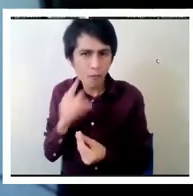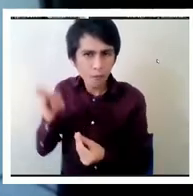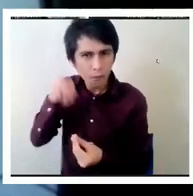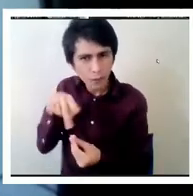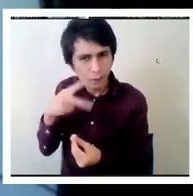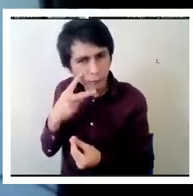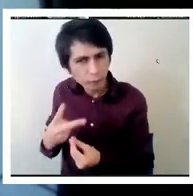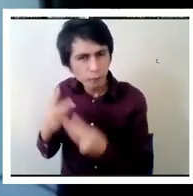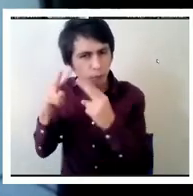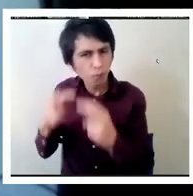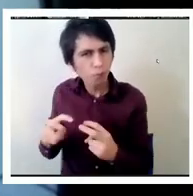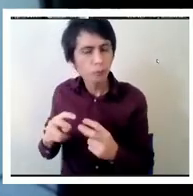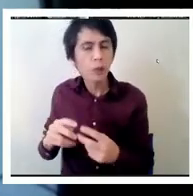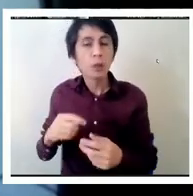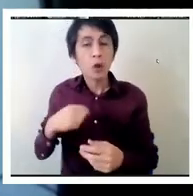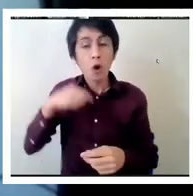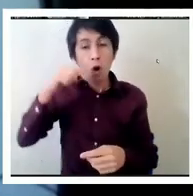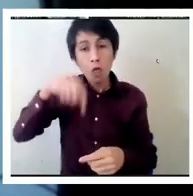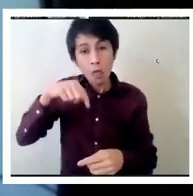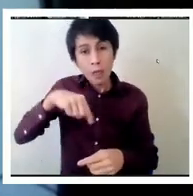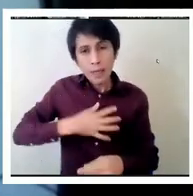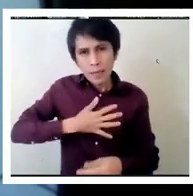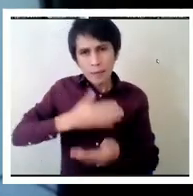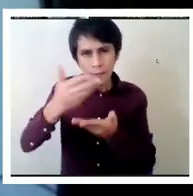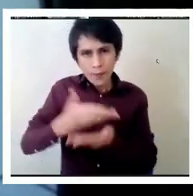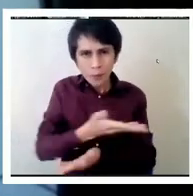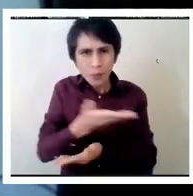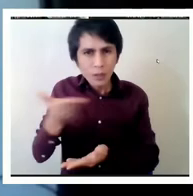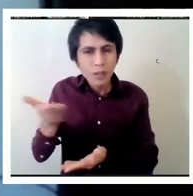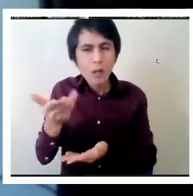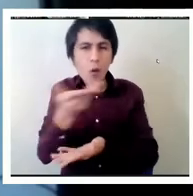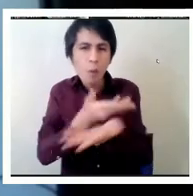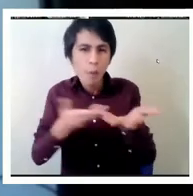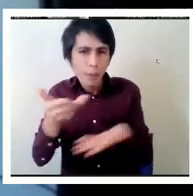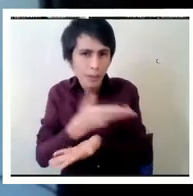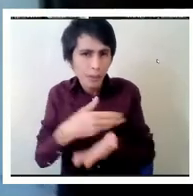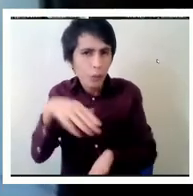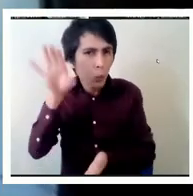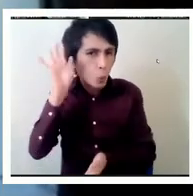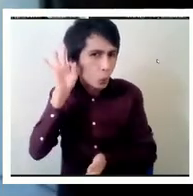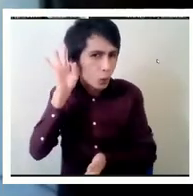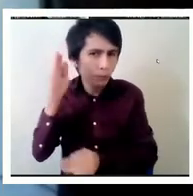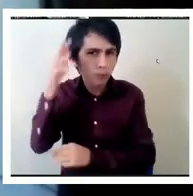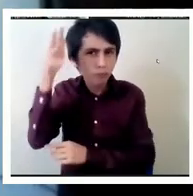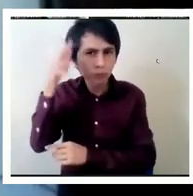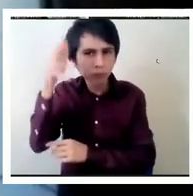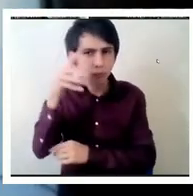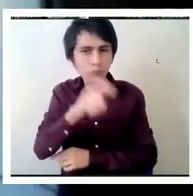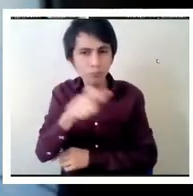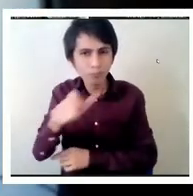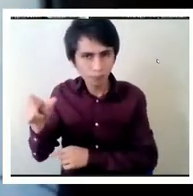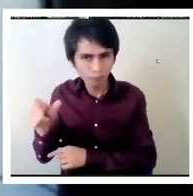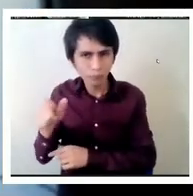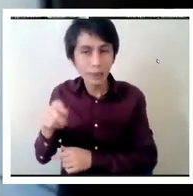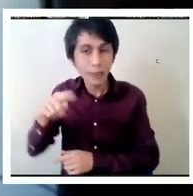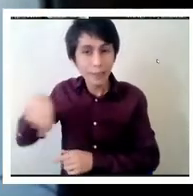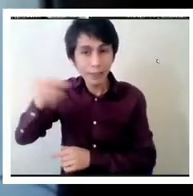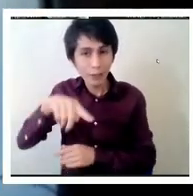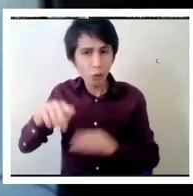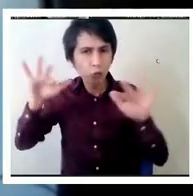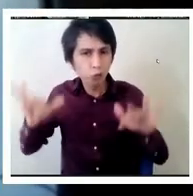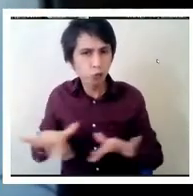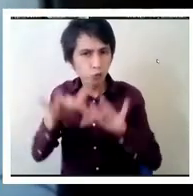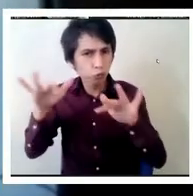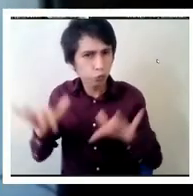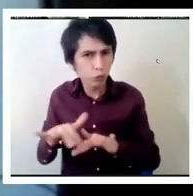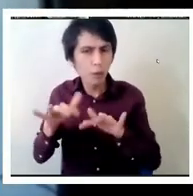invitarlos a ustedes a compartir, escuchar a nuestras panelistas y panelistas que han hecho esfuerzos importantes por